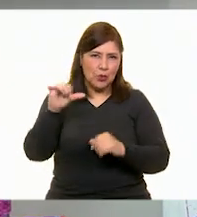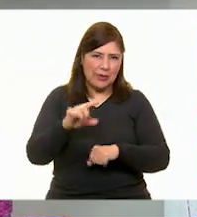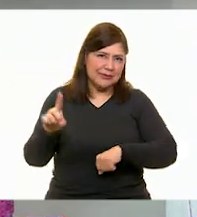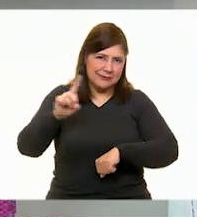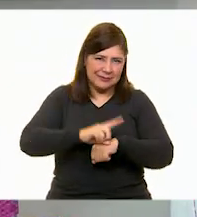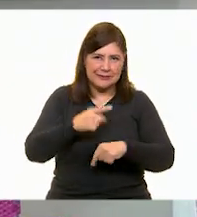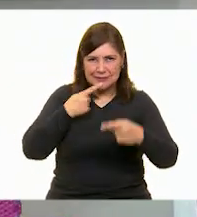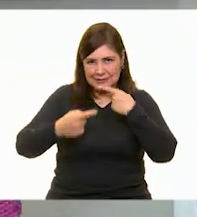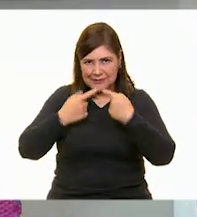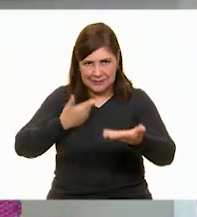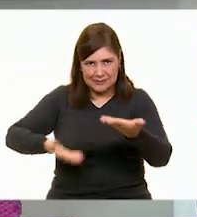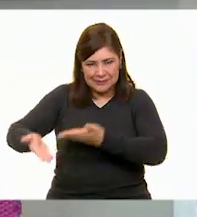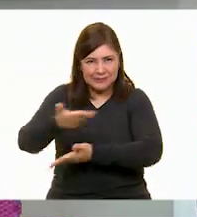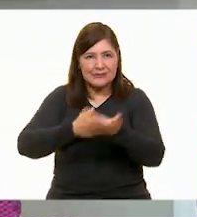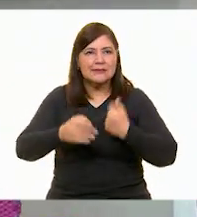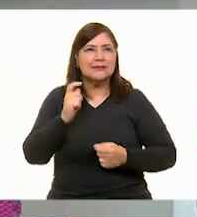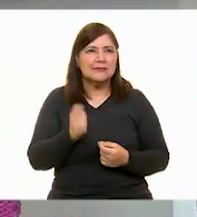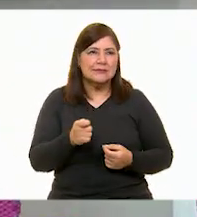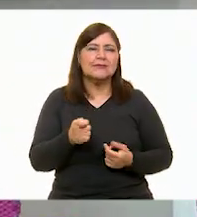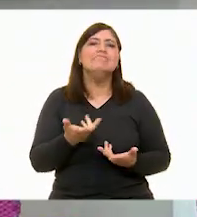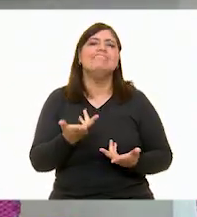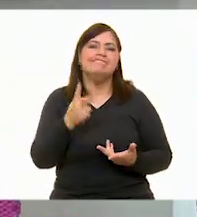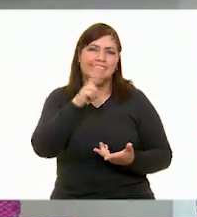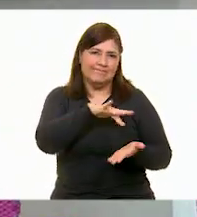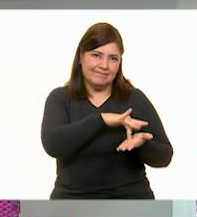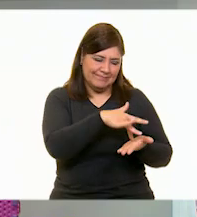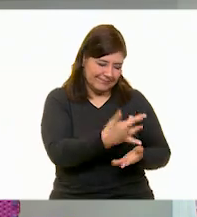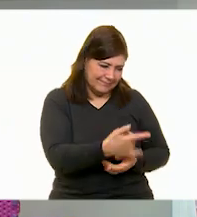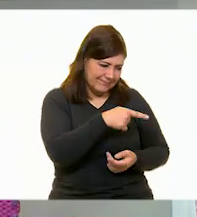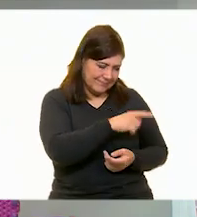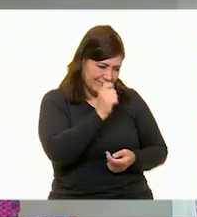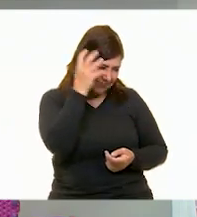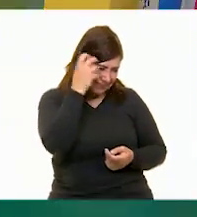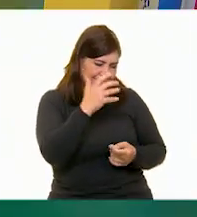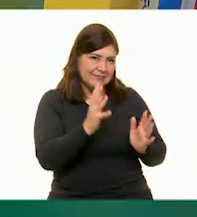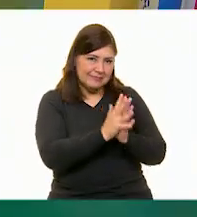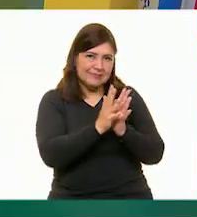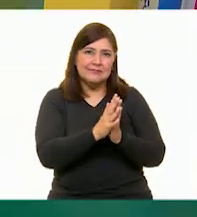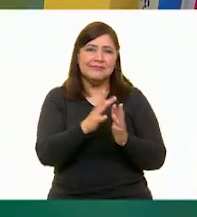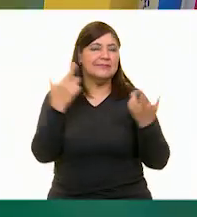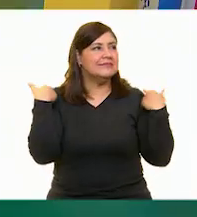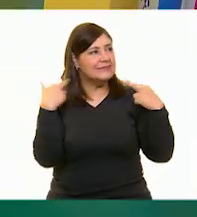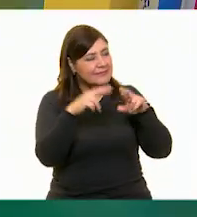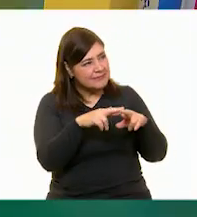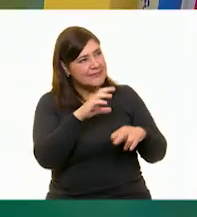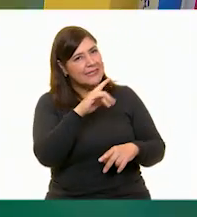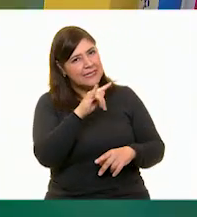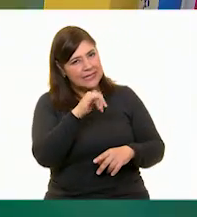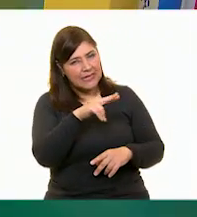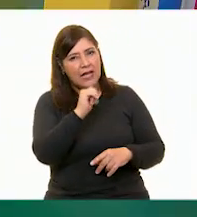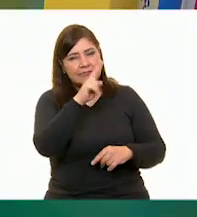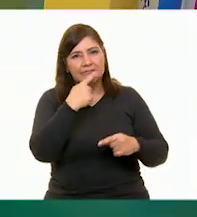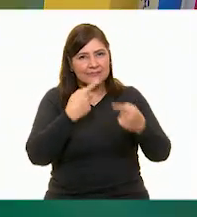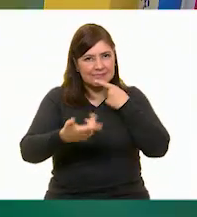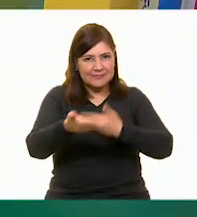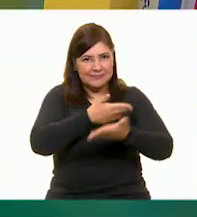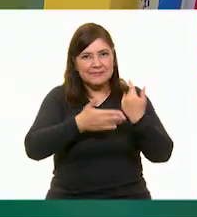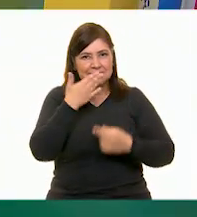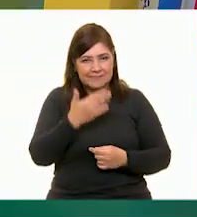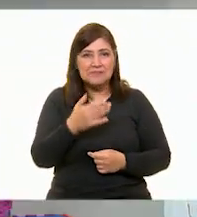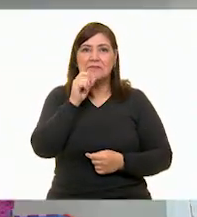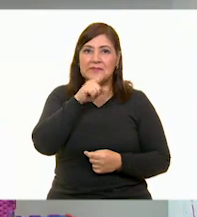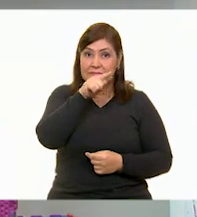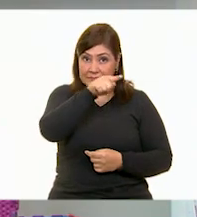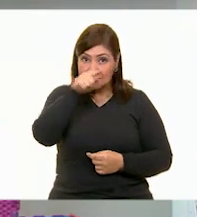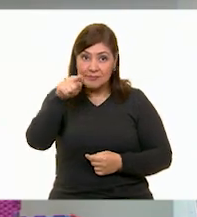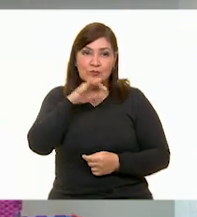hoy de este diálogo, así que muchas gracias Panchito por tu participación maestra Cristina, qué buen diálogo tuvimos el día de hoy y para